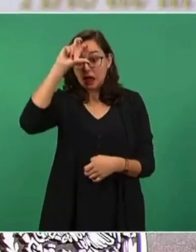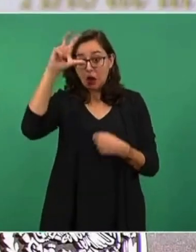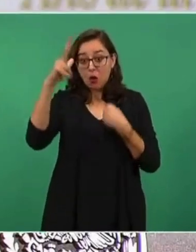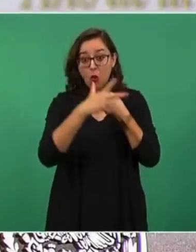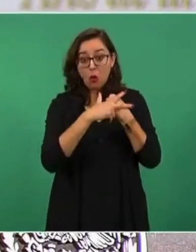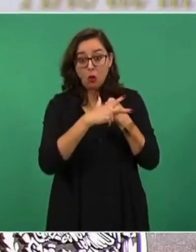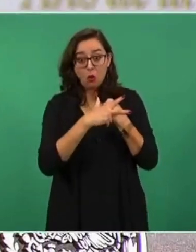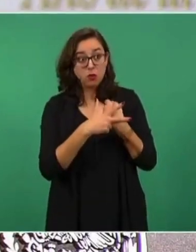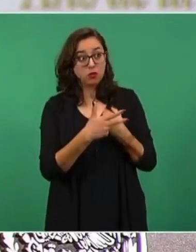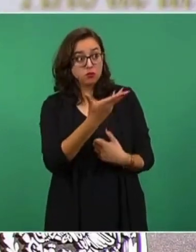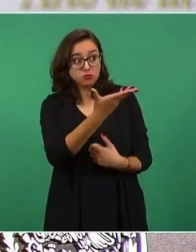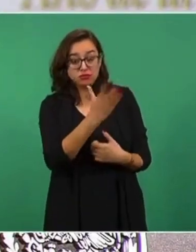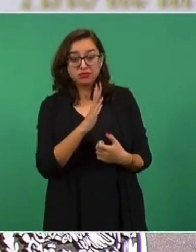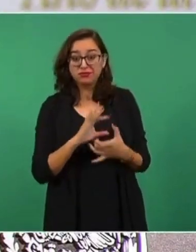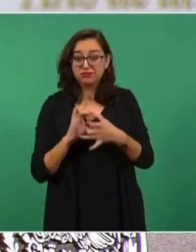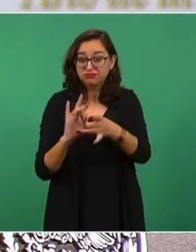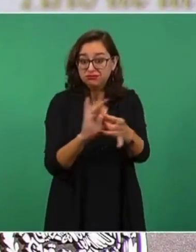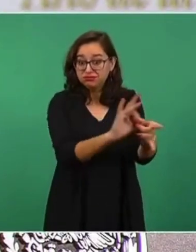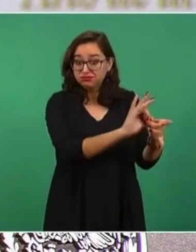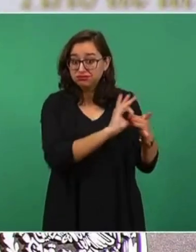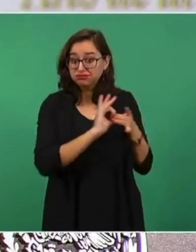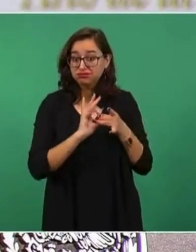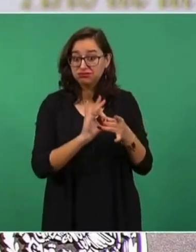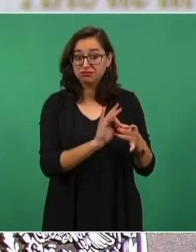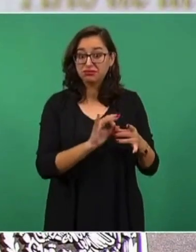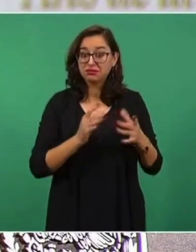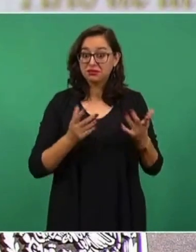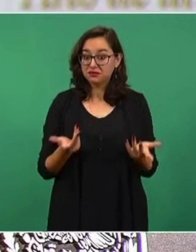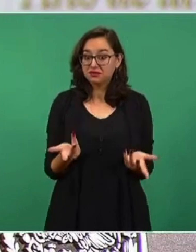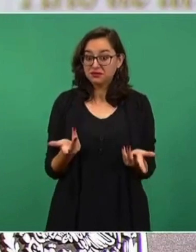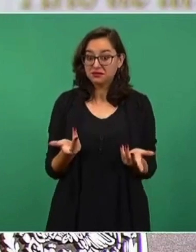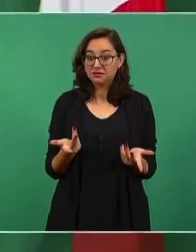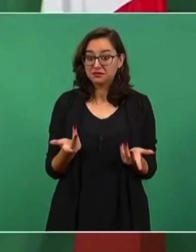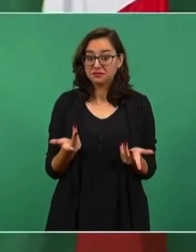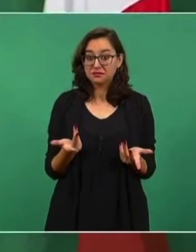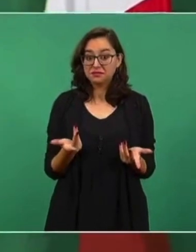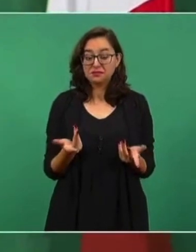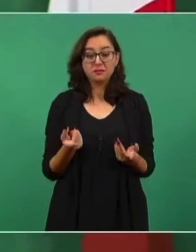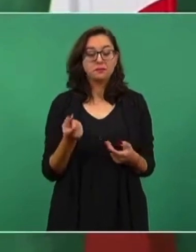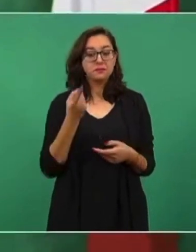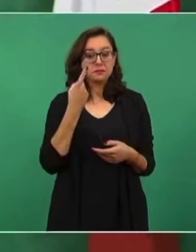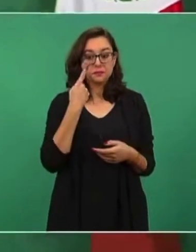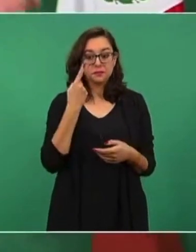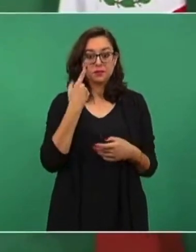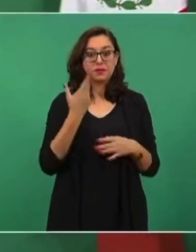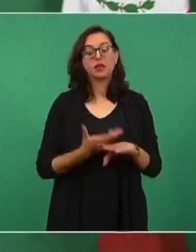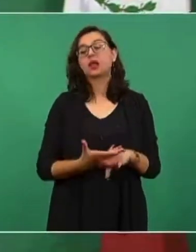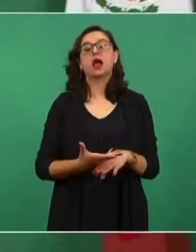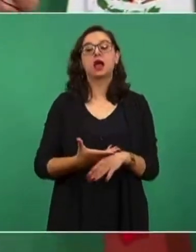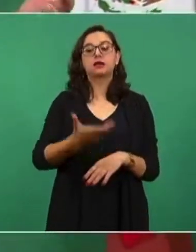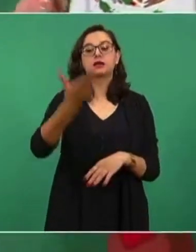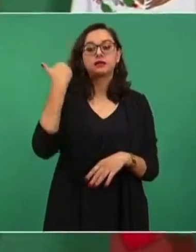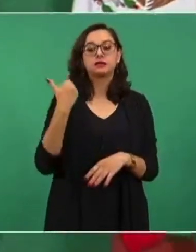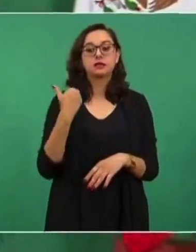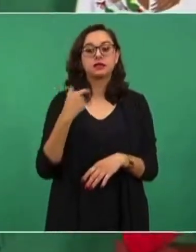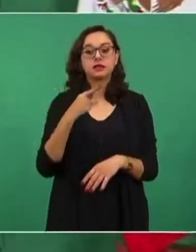primero con la comunidad de Europa